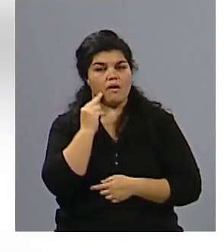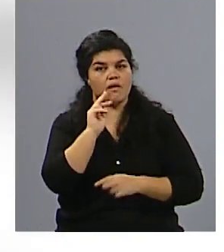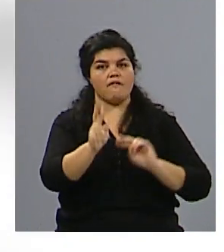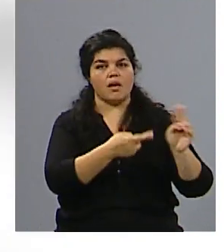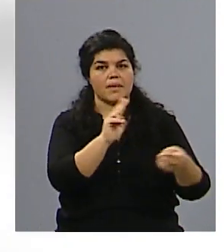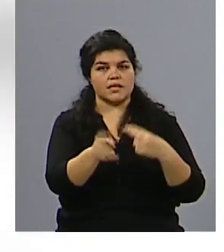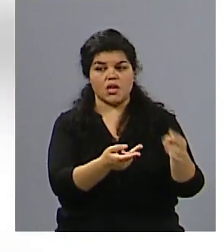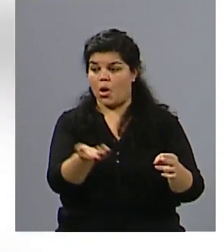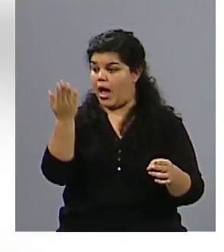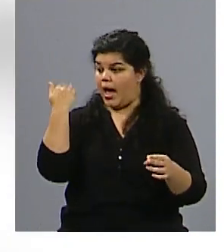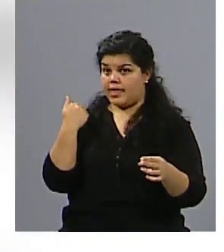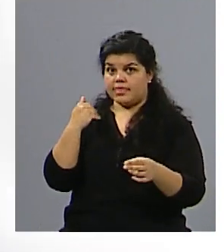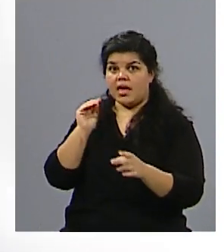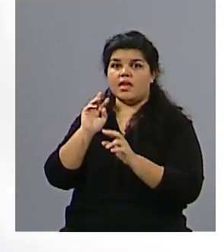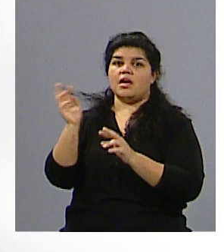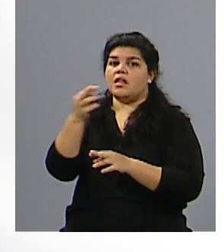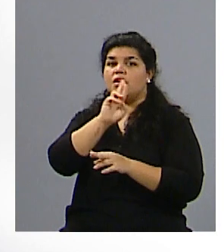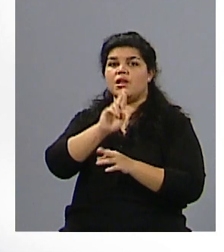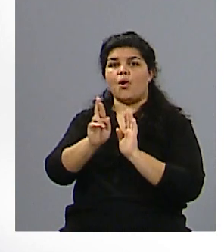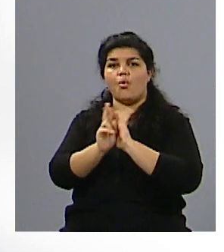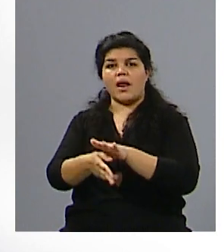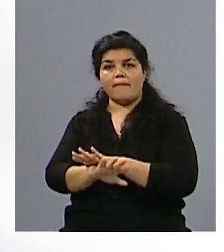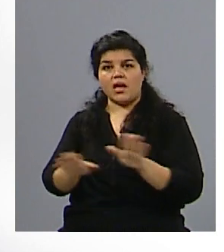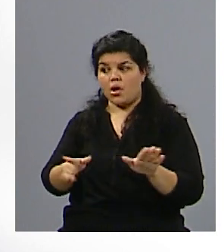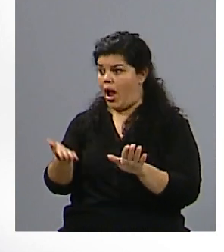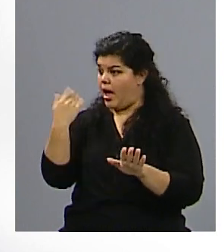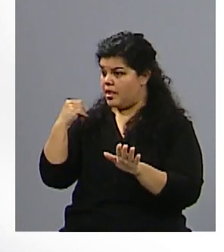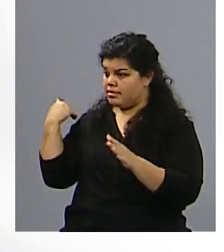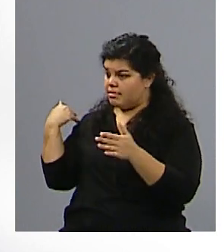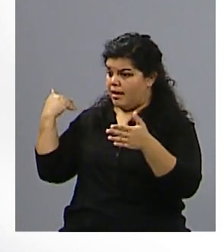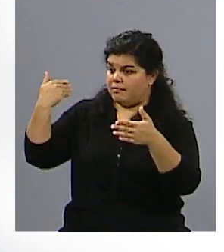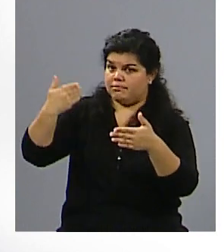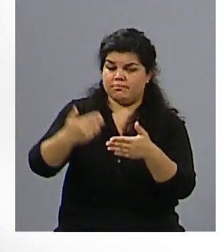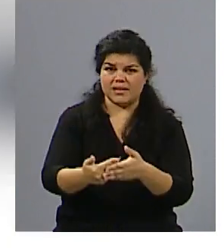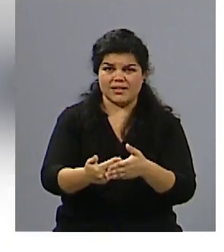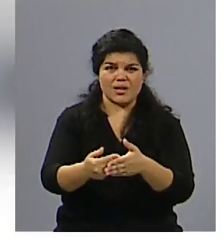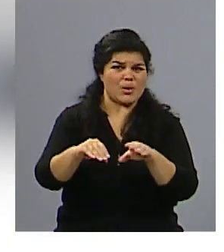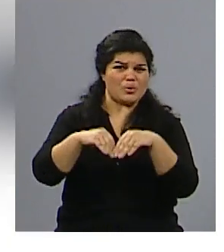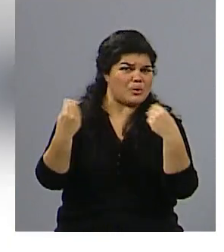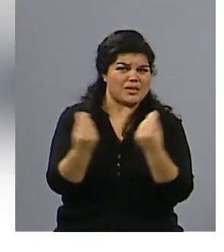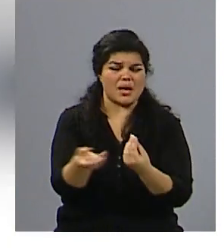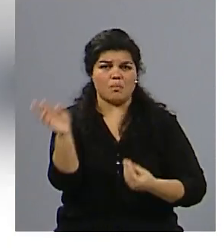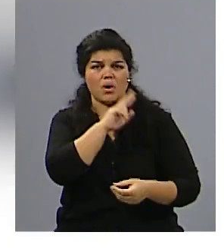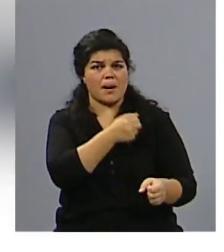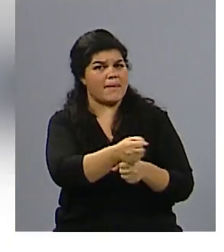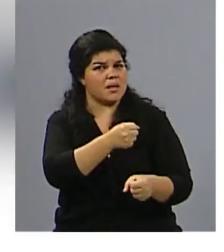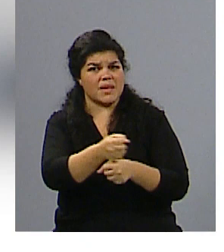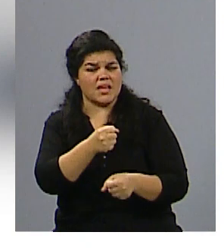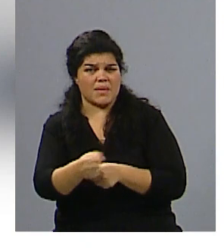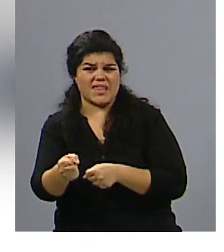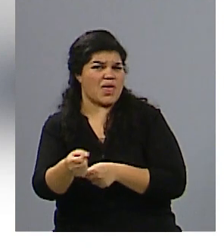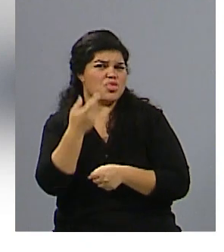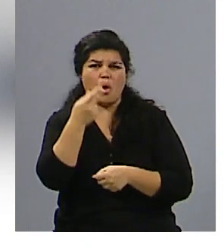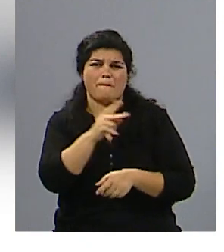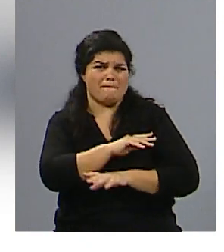años de ese primer Ni Una Menos como decías vos, una convocatoria que nace de manera espontánea y que cada vez suma más personas, ¿no? Porque en ese momento